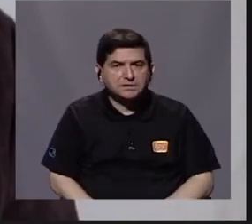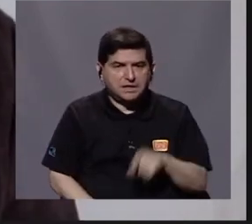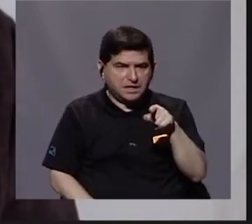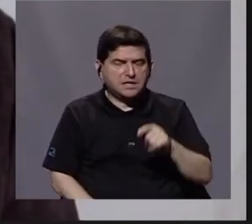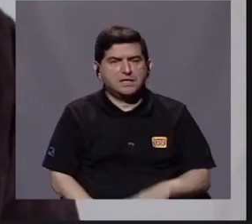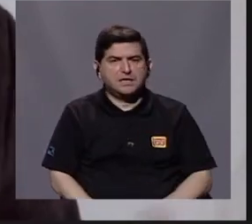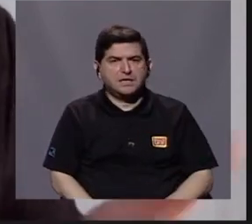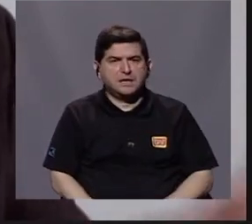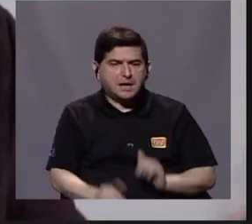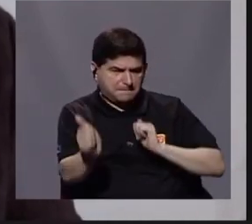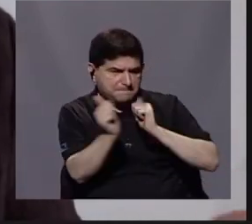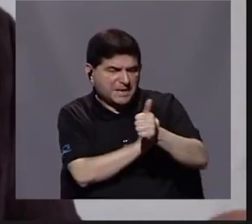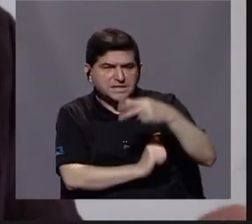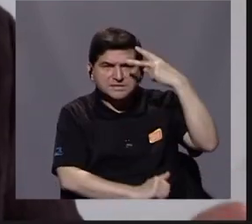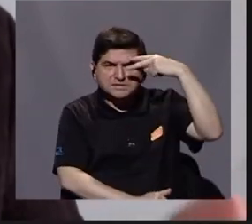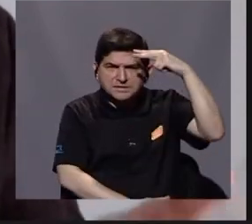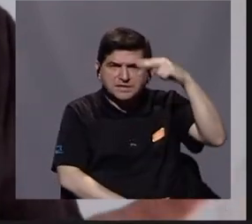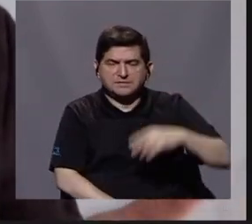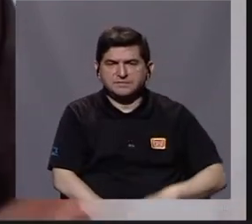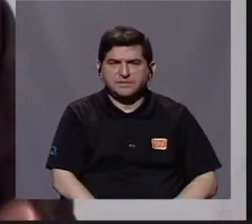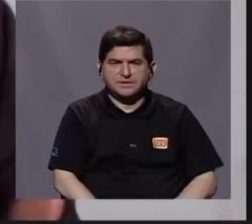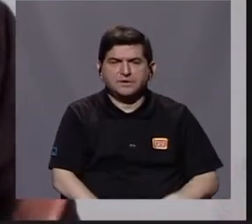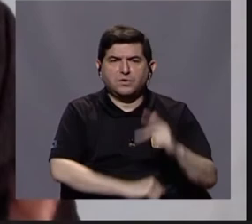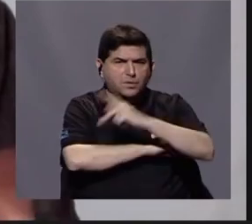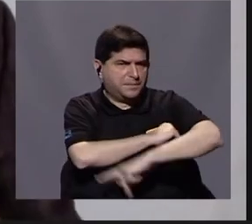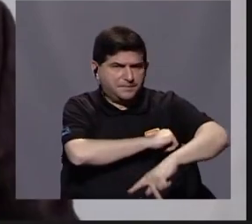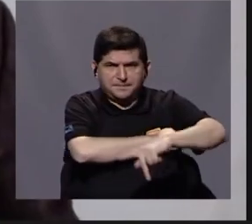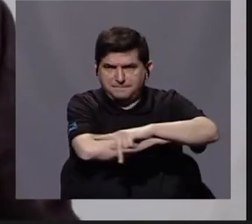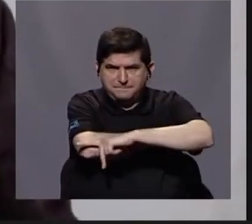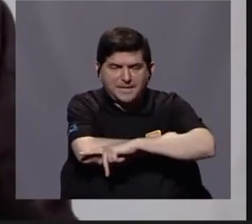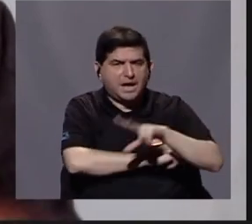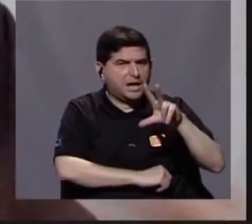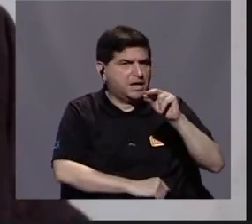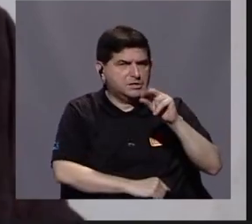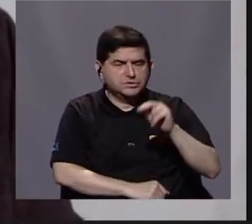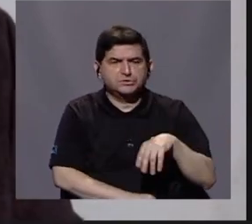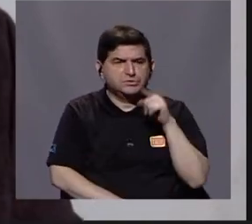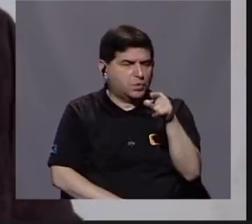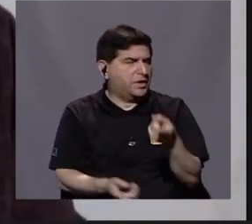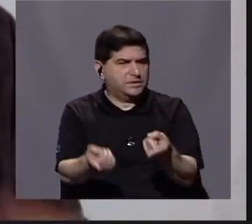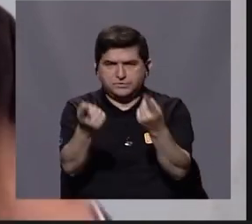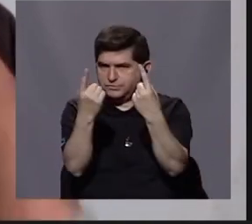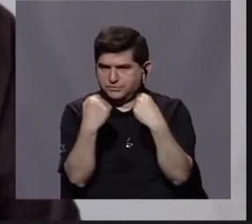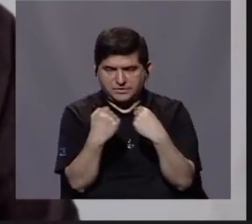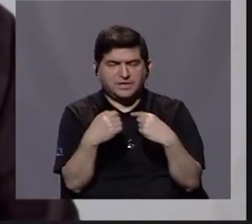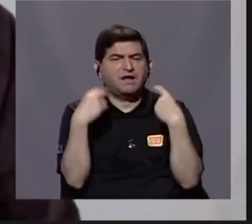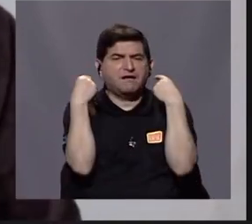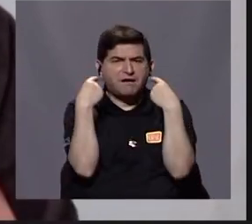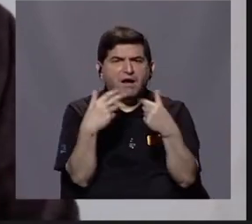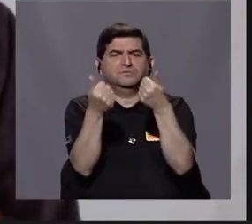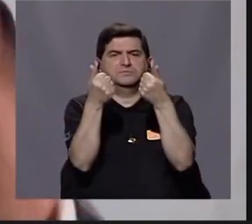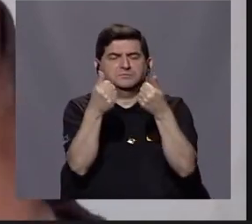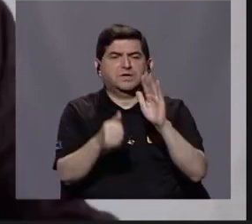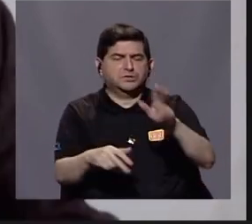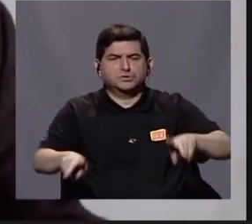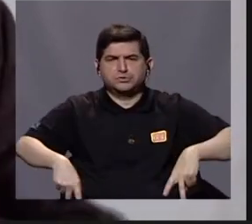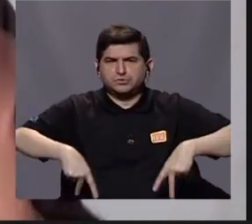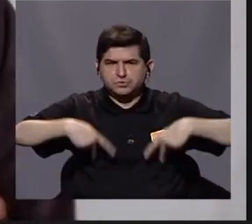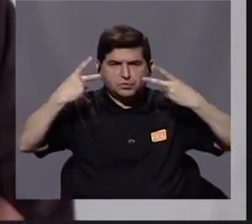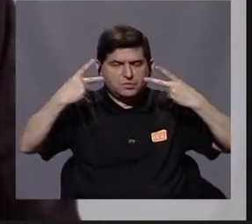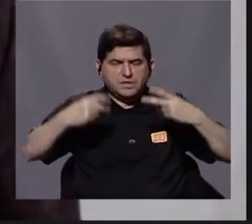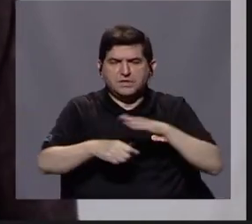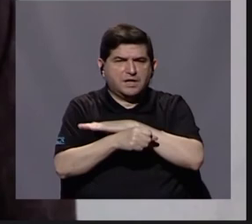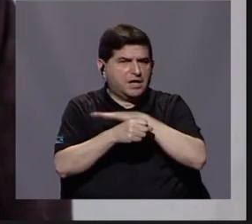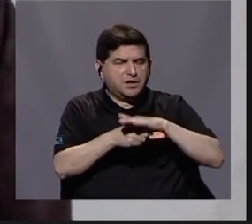por México, que es un país que no es el país de donde ellos proceden, automáticamente su vida no corre